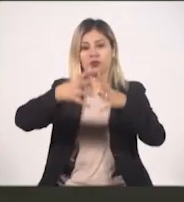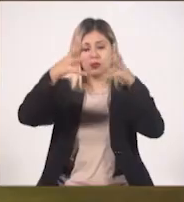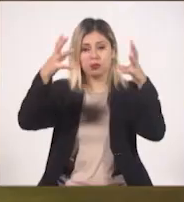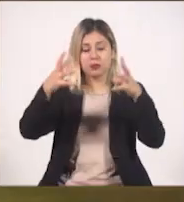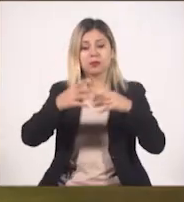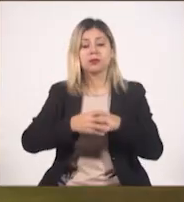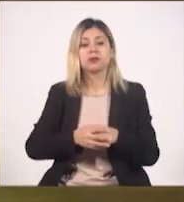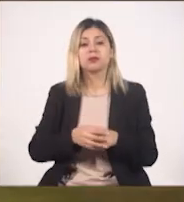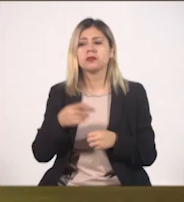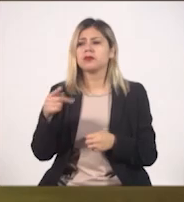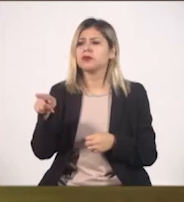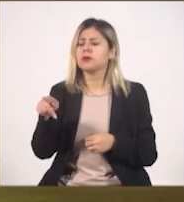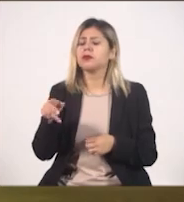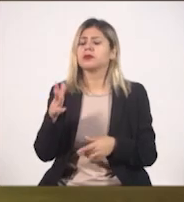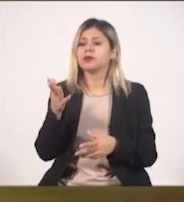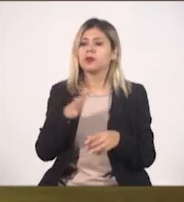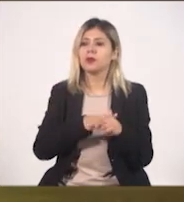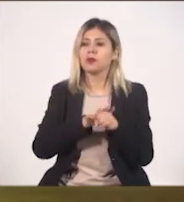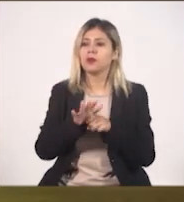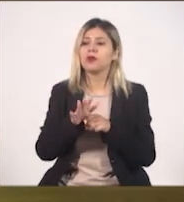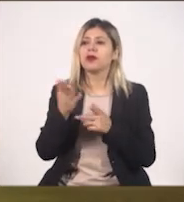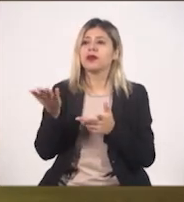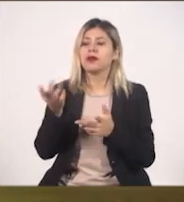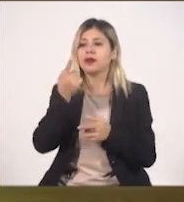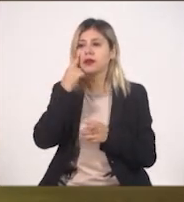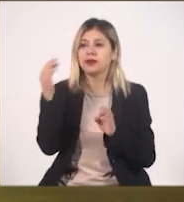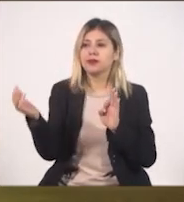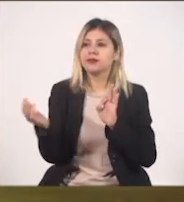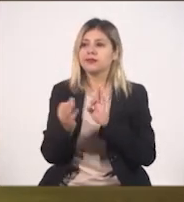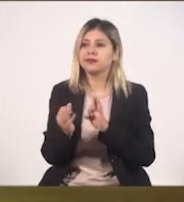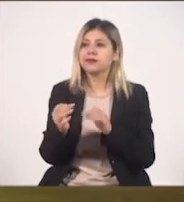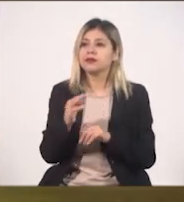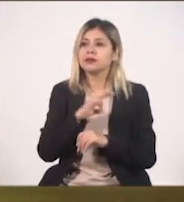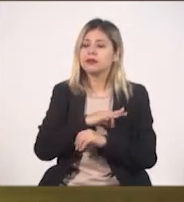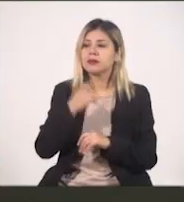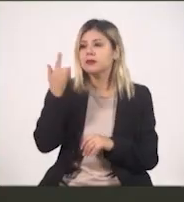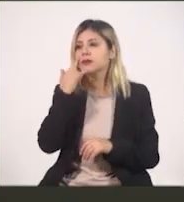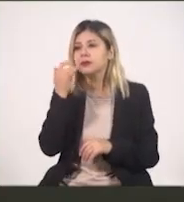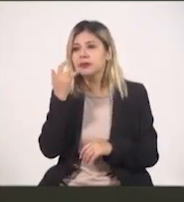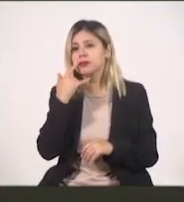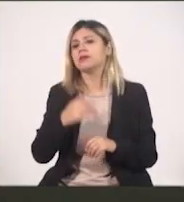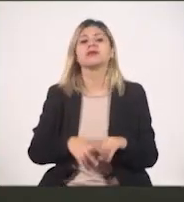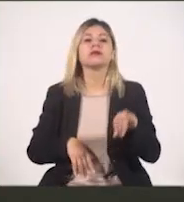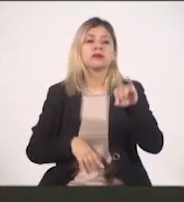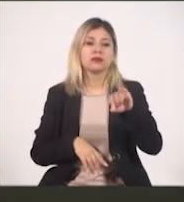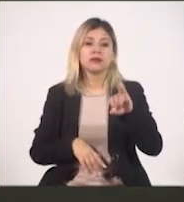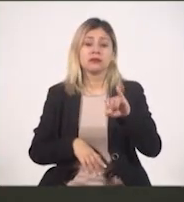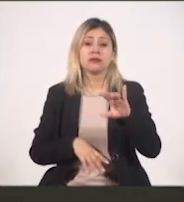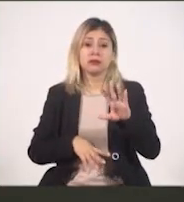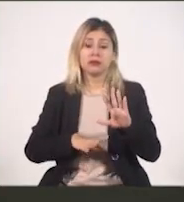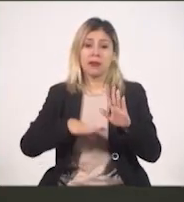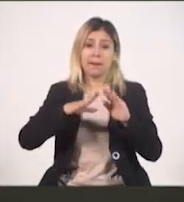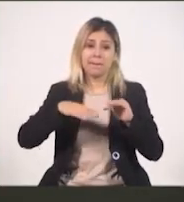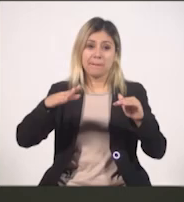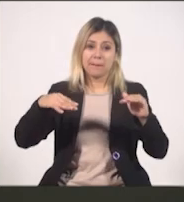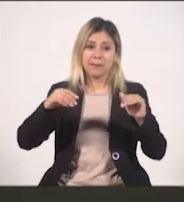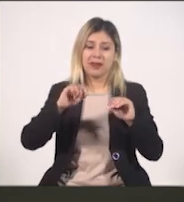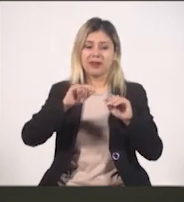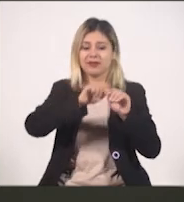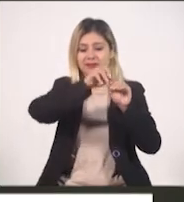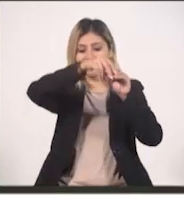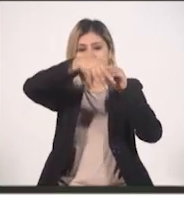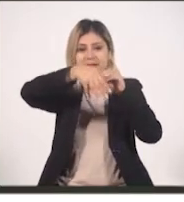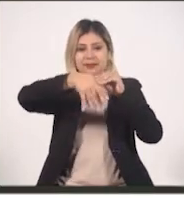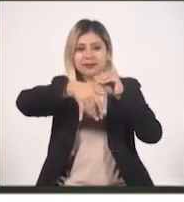aprovechando la visita, ¿qué atractivos turísticos pueden encontrar en Chiquilistlán? Tenemos varios, tenemos cascadas, nada más que ahorita es